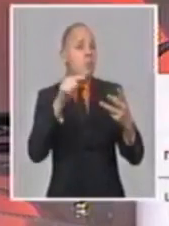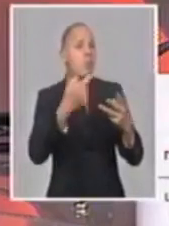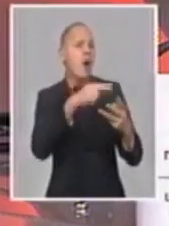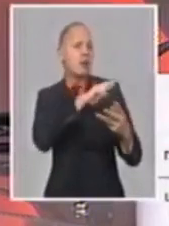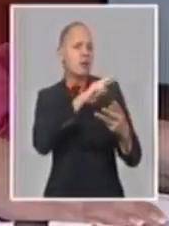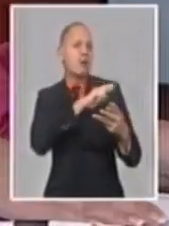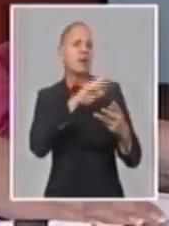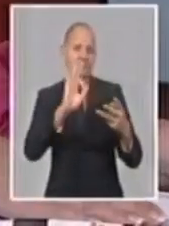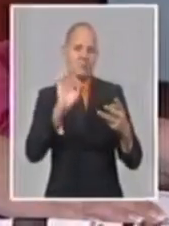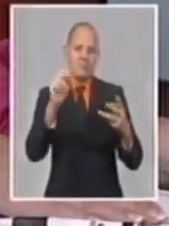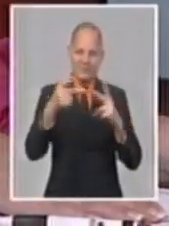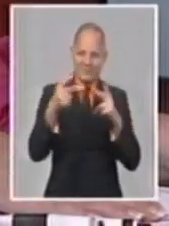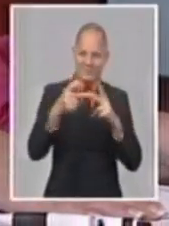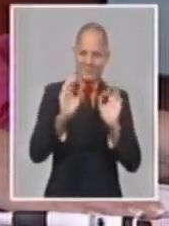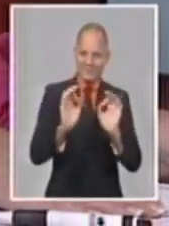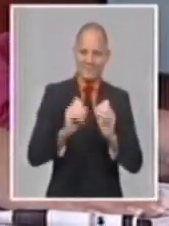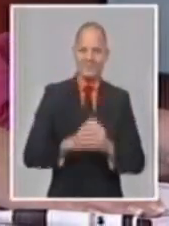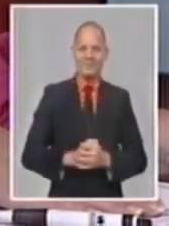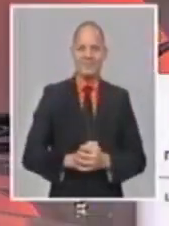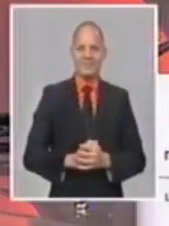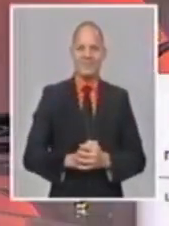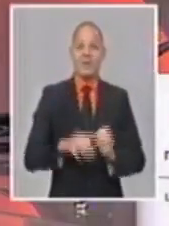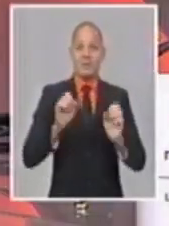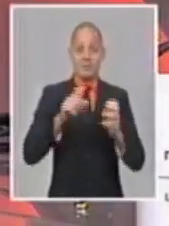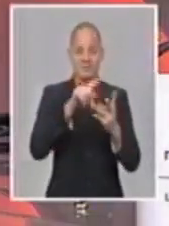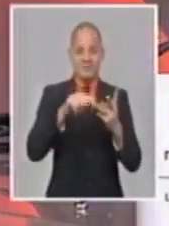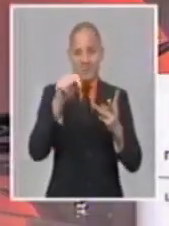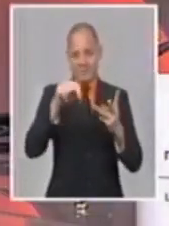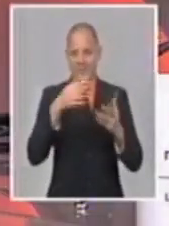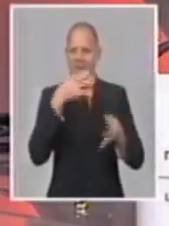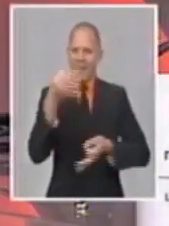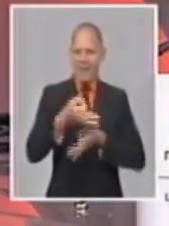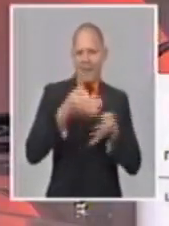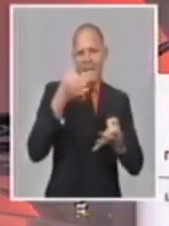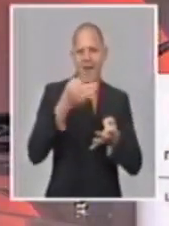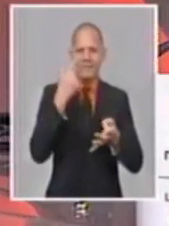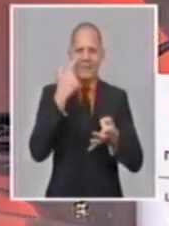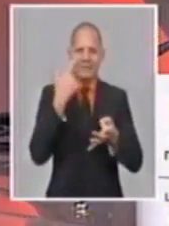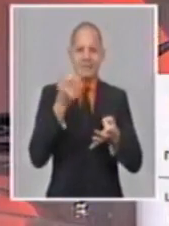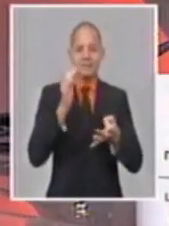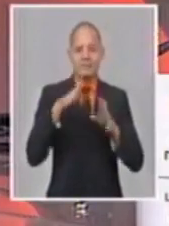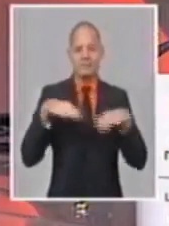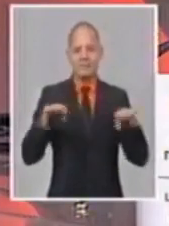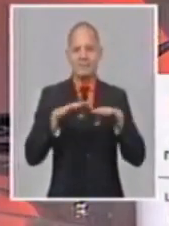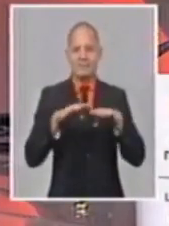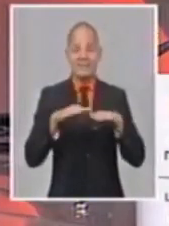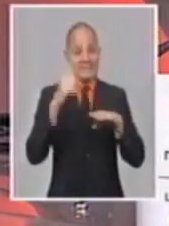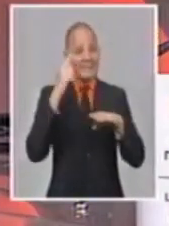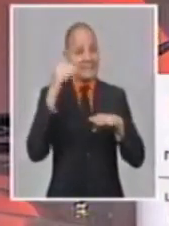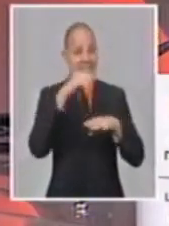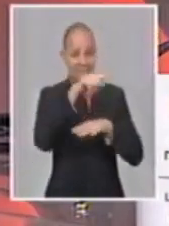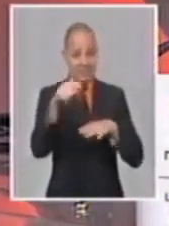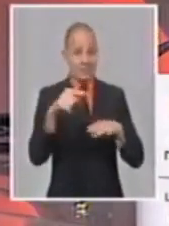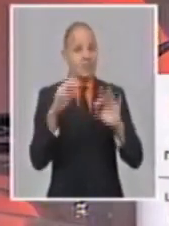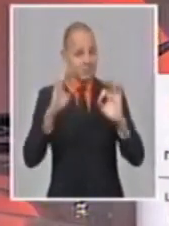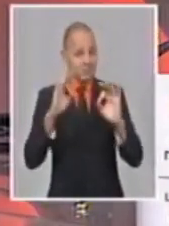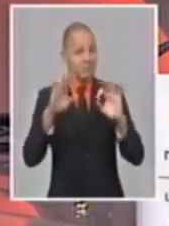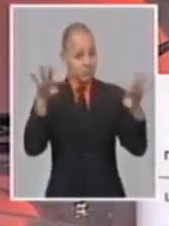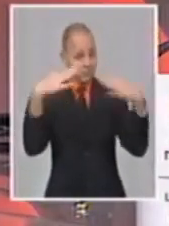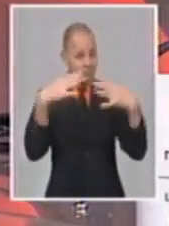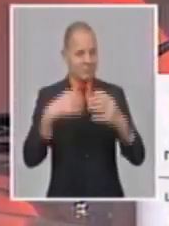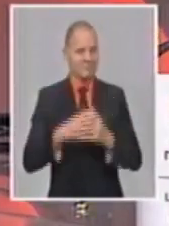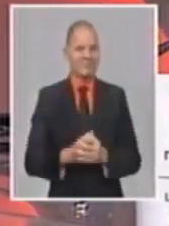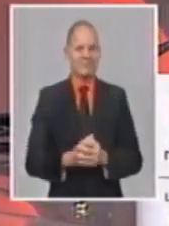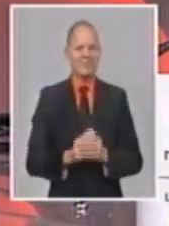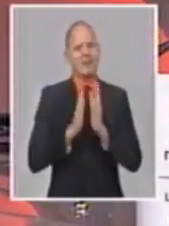Lourdes Rodríguez Ruiz. Con ellos estaremos compartiendo esta emisión de la Mesa Redonda, que estoy seguro será del interés de todo